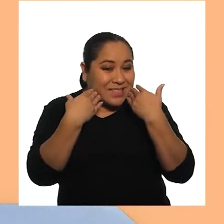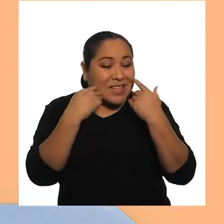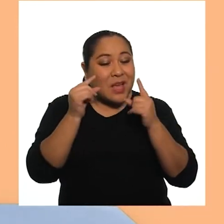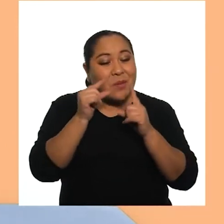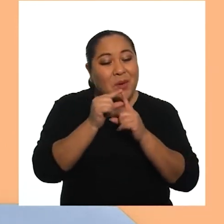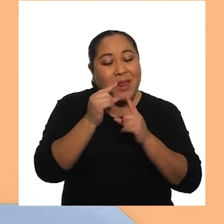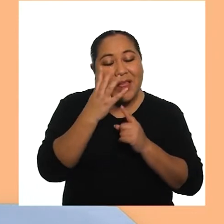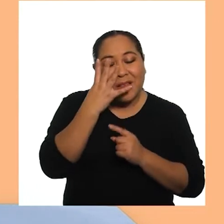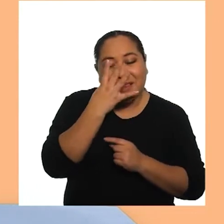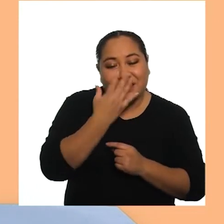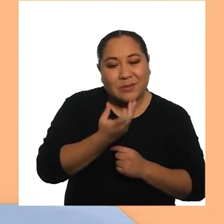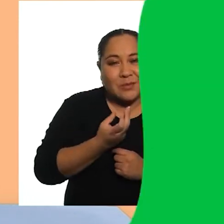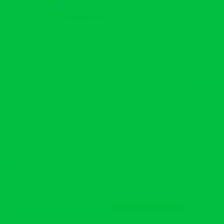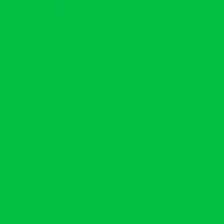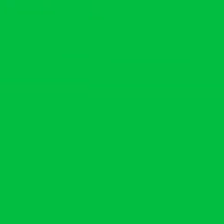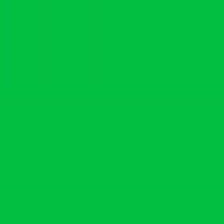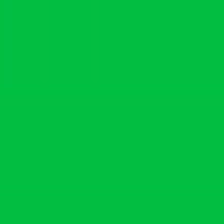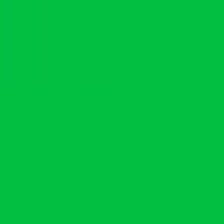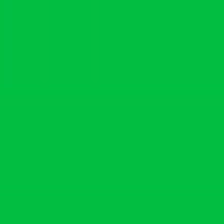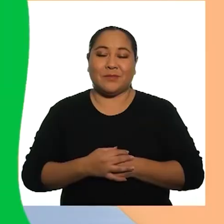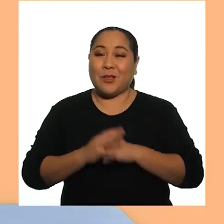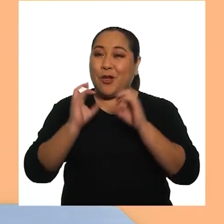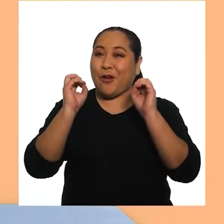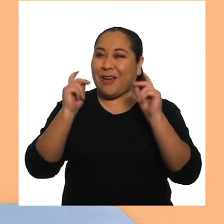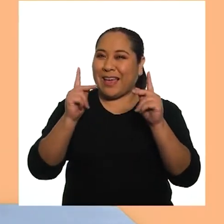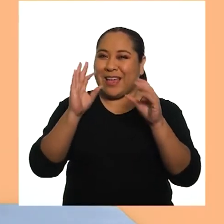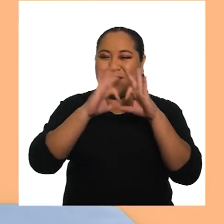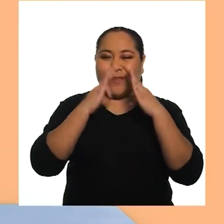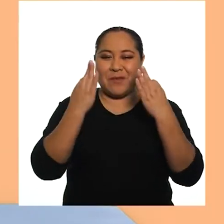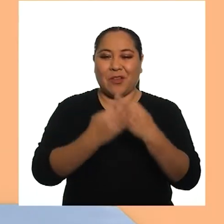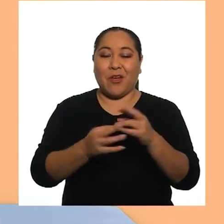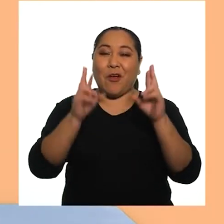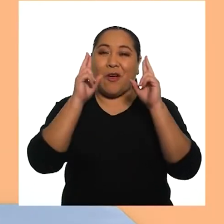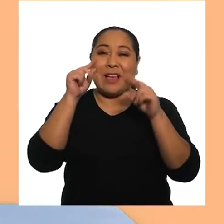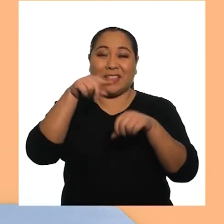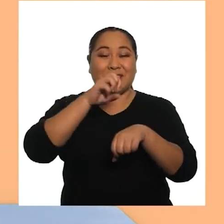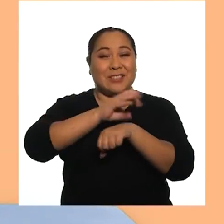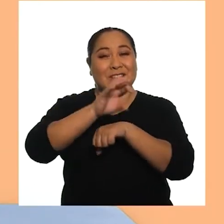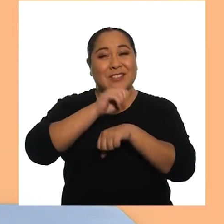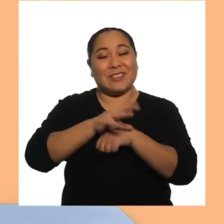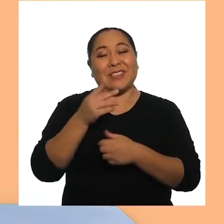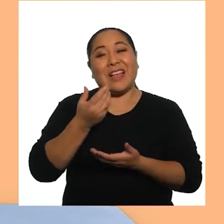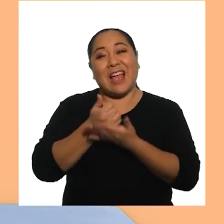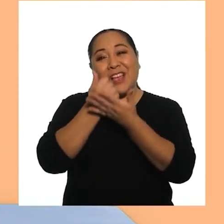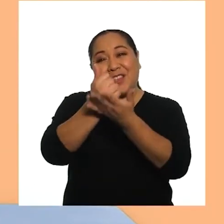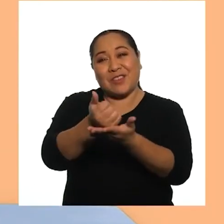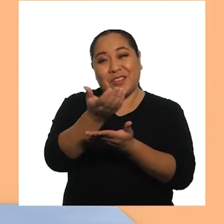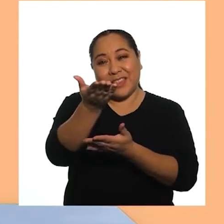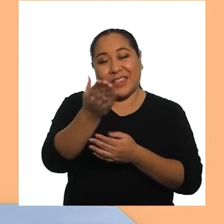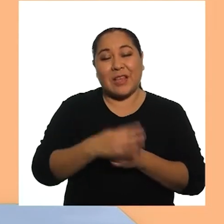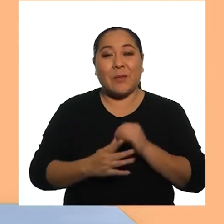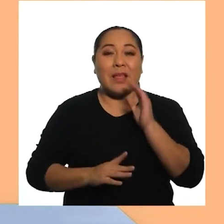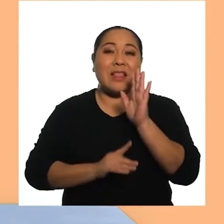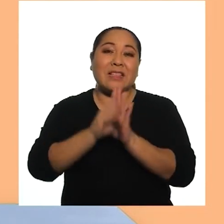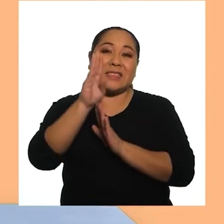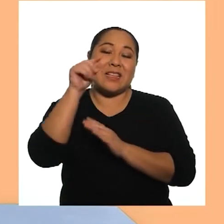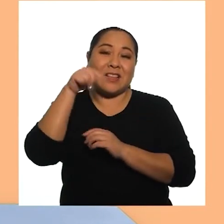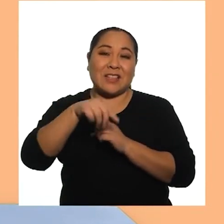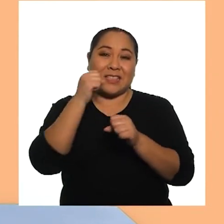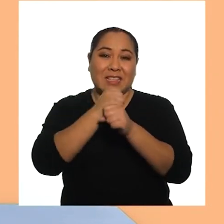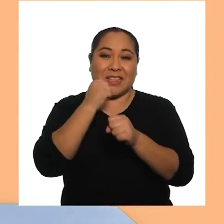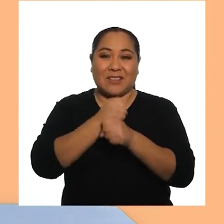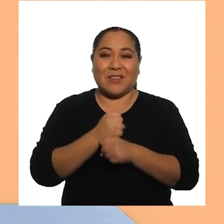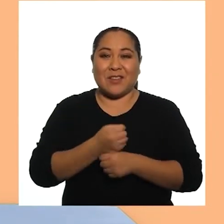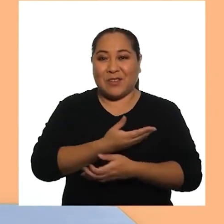Sonrisas Y palabras cariñosas Bueno familias Espero que estas recomendaciones Te sean de utilidad Para el